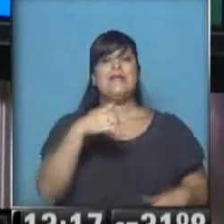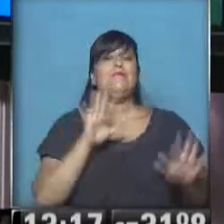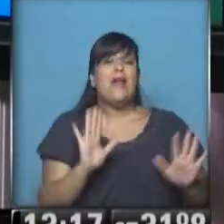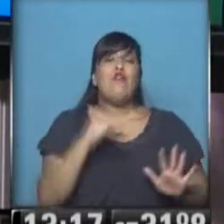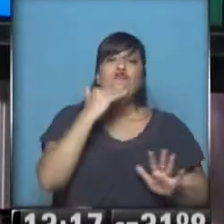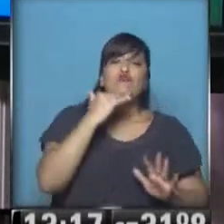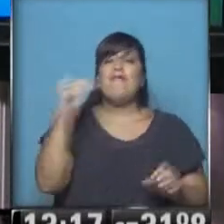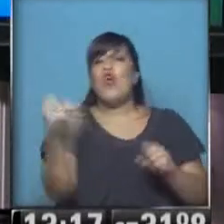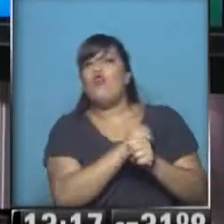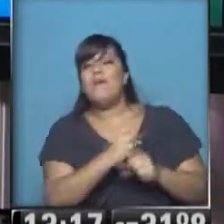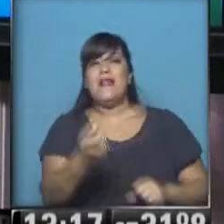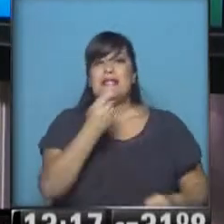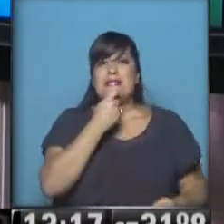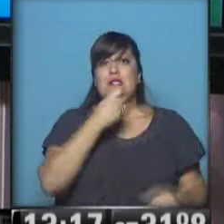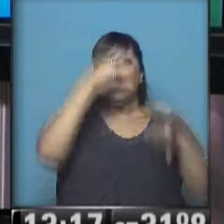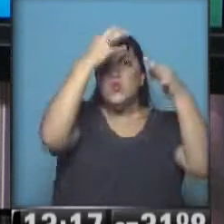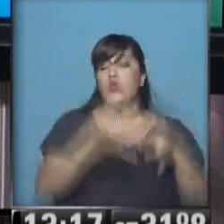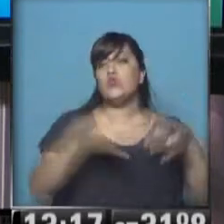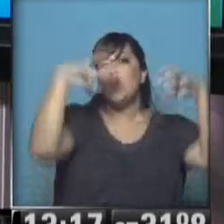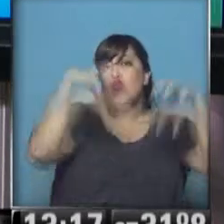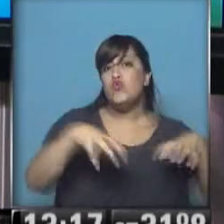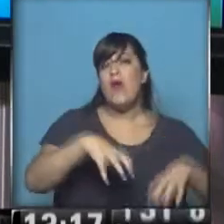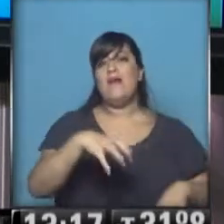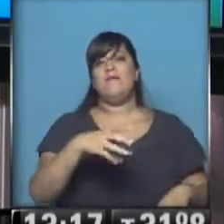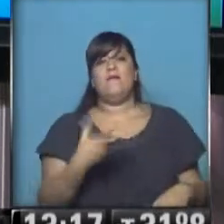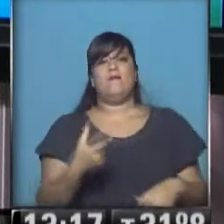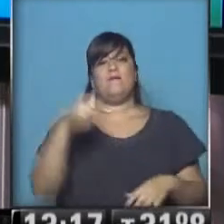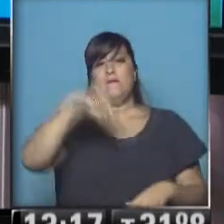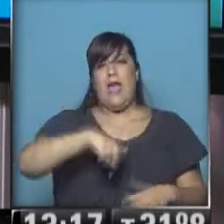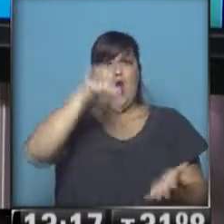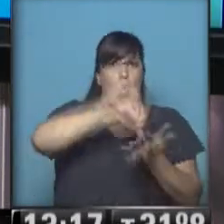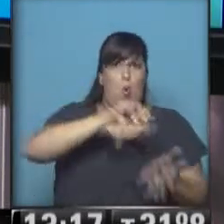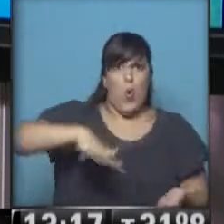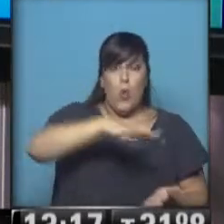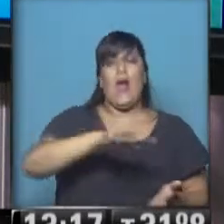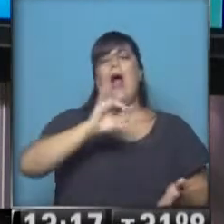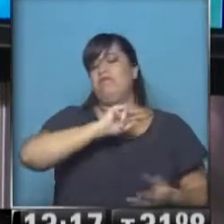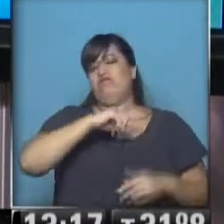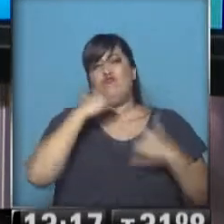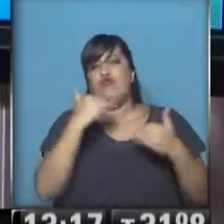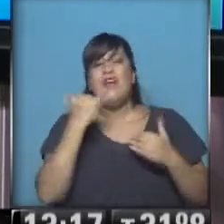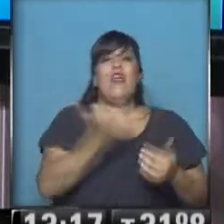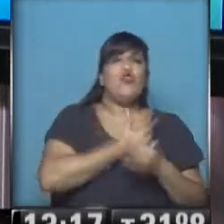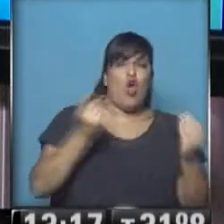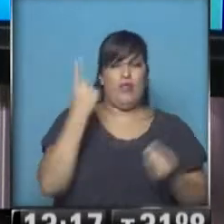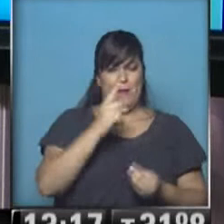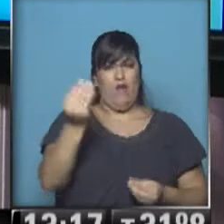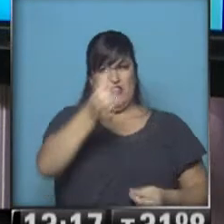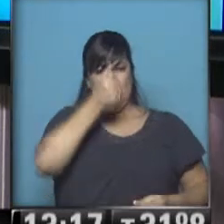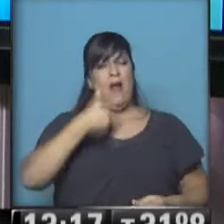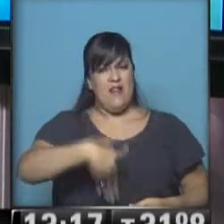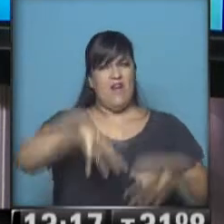podemos afirmar es que justamente va a llover en mi jardín, pero que va a llover, va a llover este fin de semana. Las